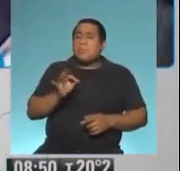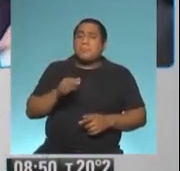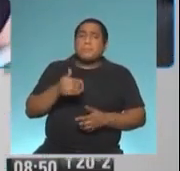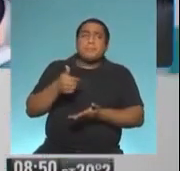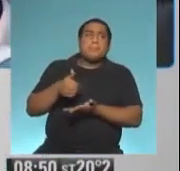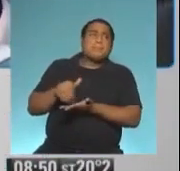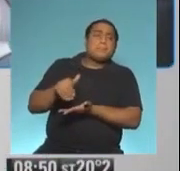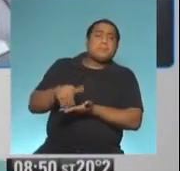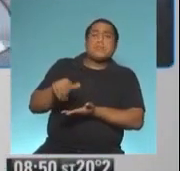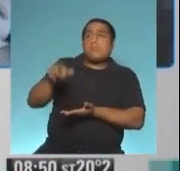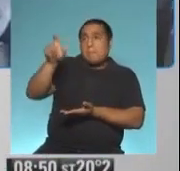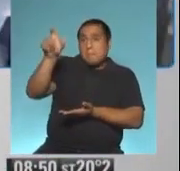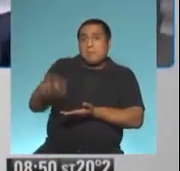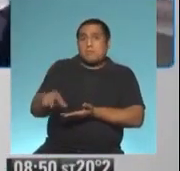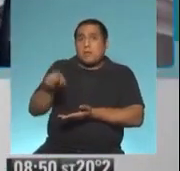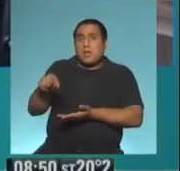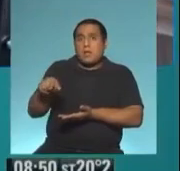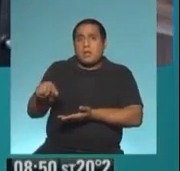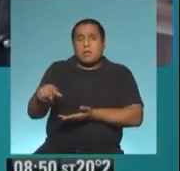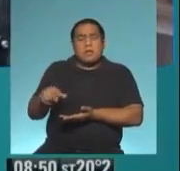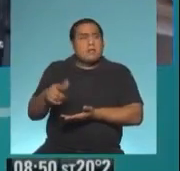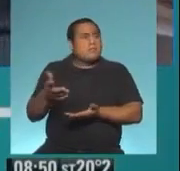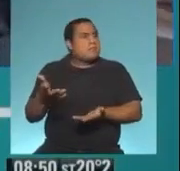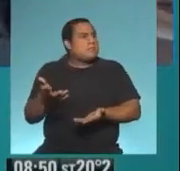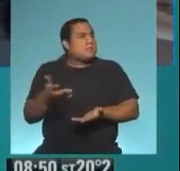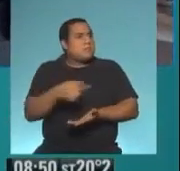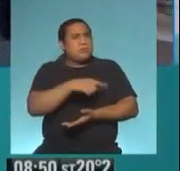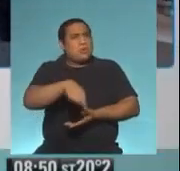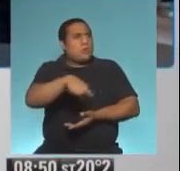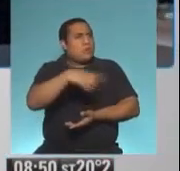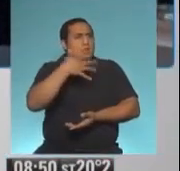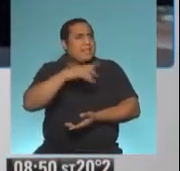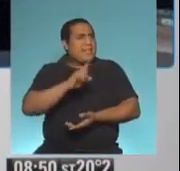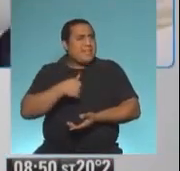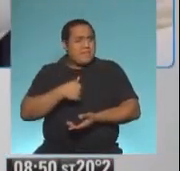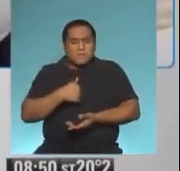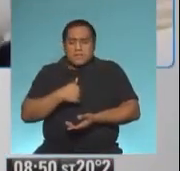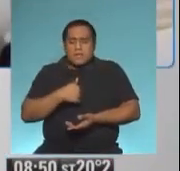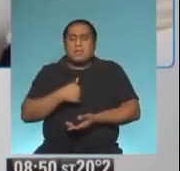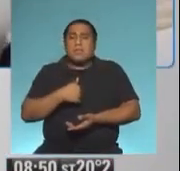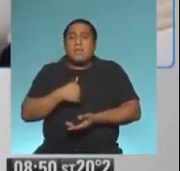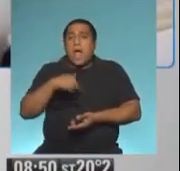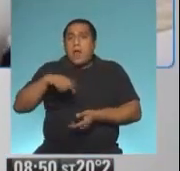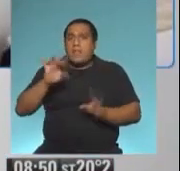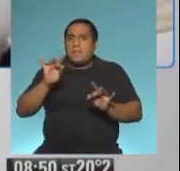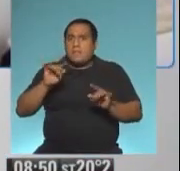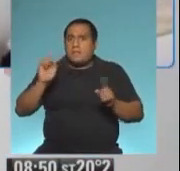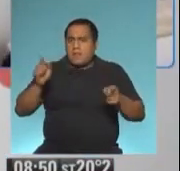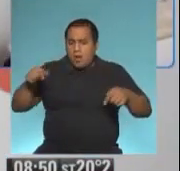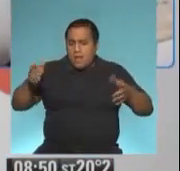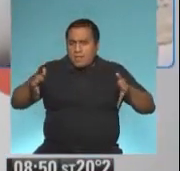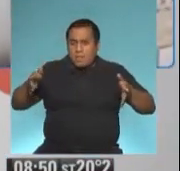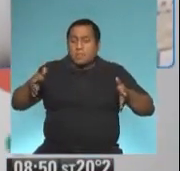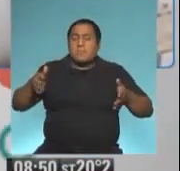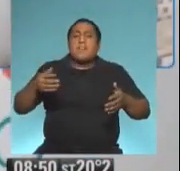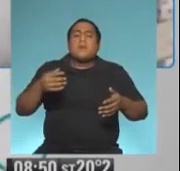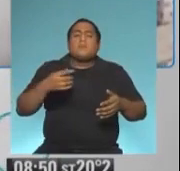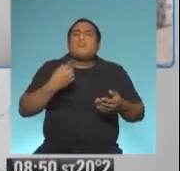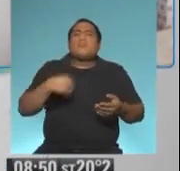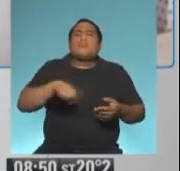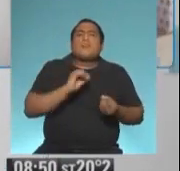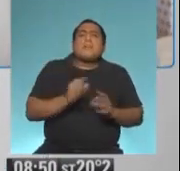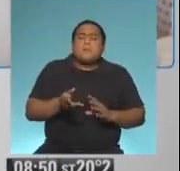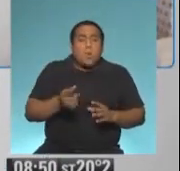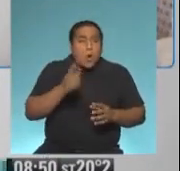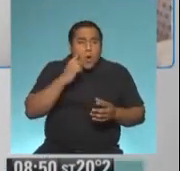persona se siente no comprendida. Ese también es un desafío de este nuevo tiempo, ¿no? Quizás informarnos más, saber